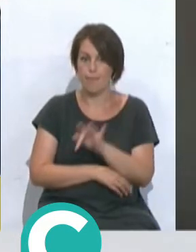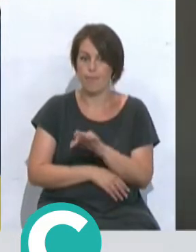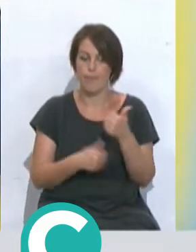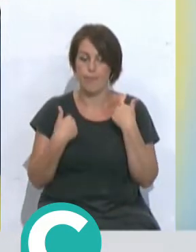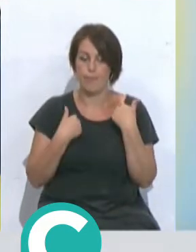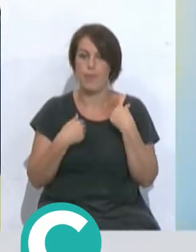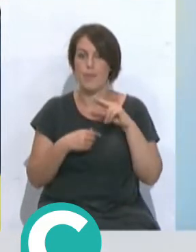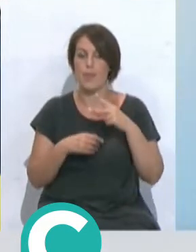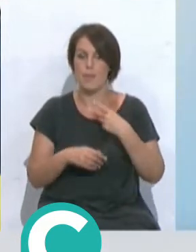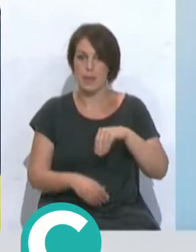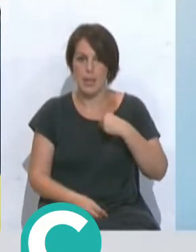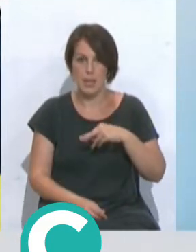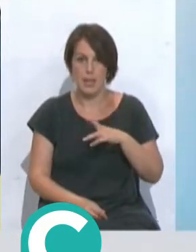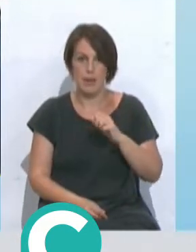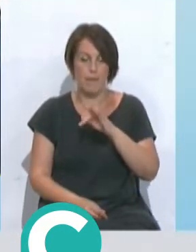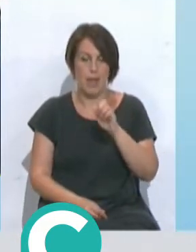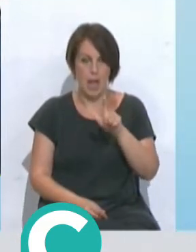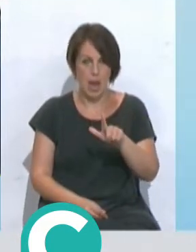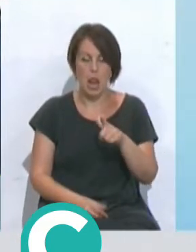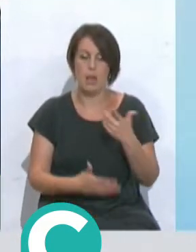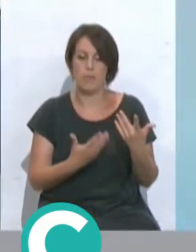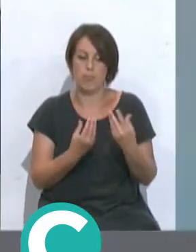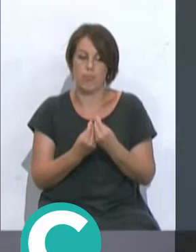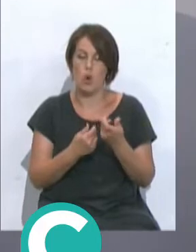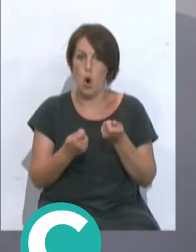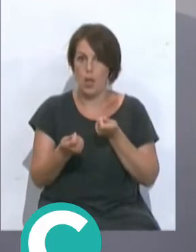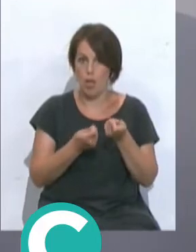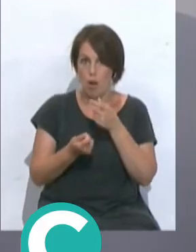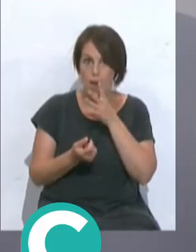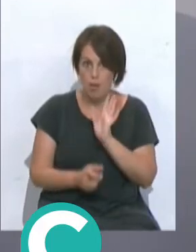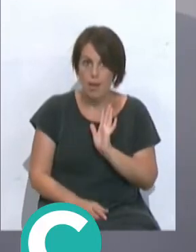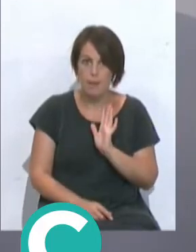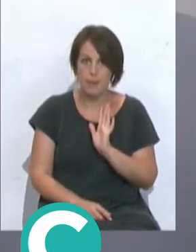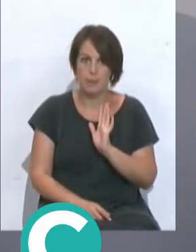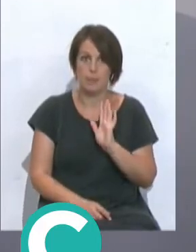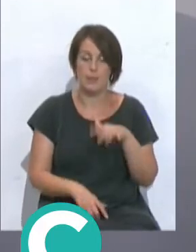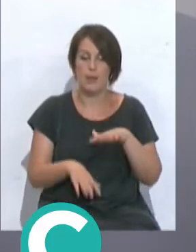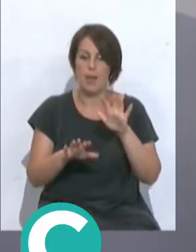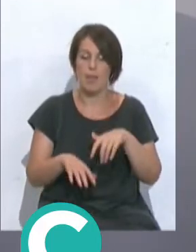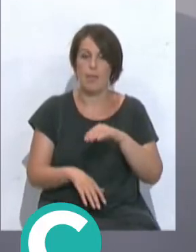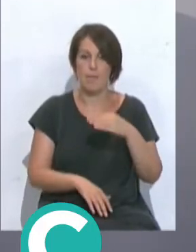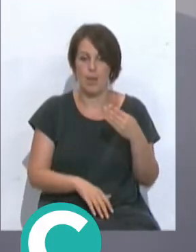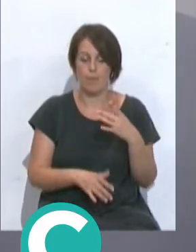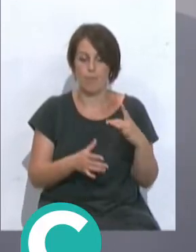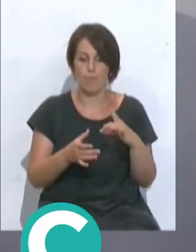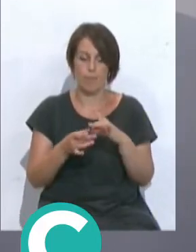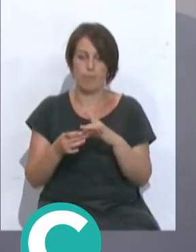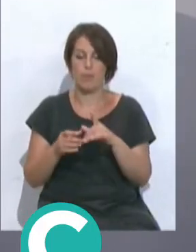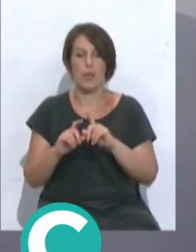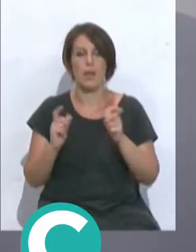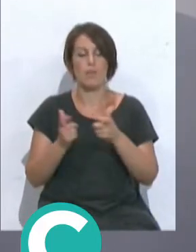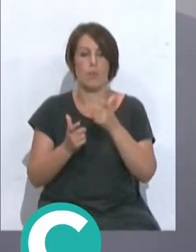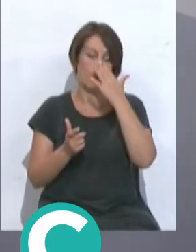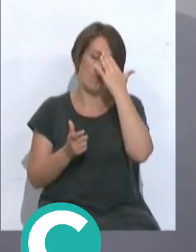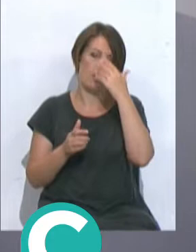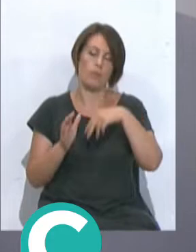vicepresidente Rafael Contreras, que estado acompañado del coordinador ahora del Cádiz B, nexo con el primer equipo